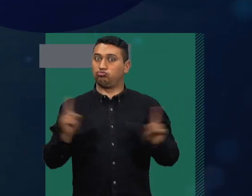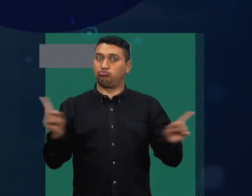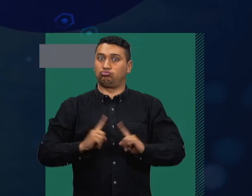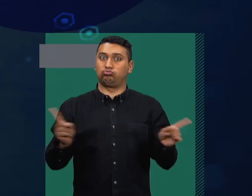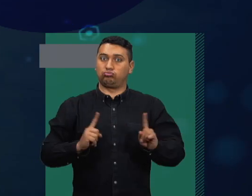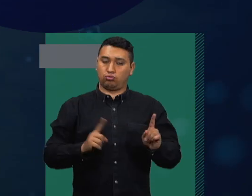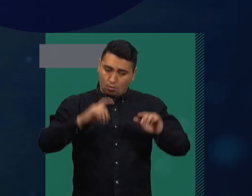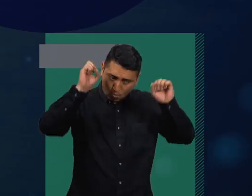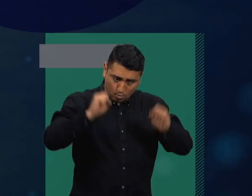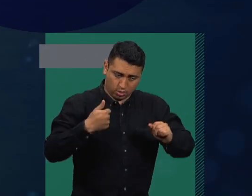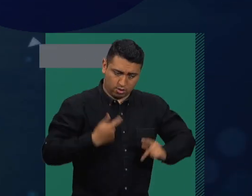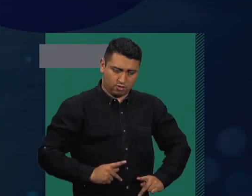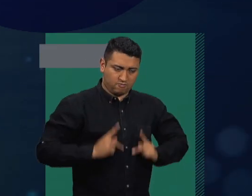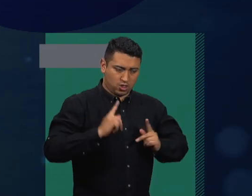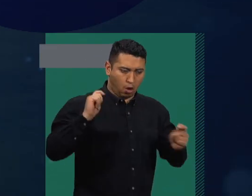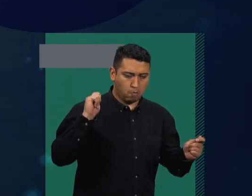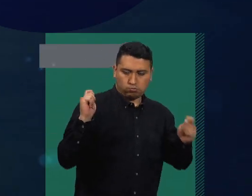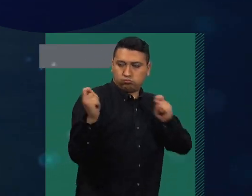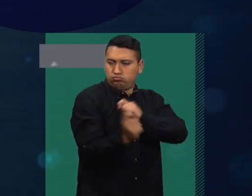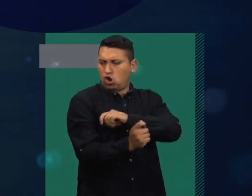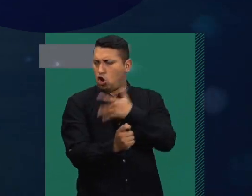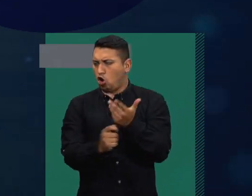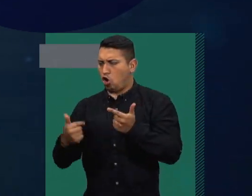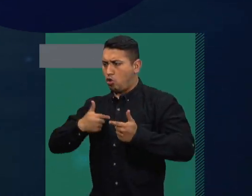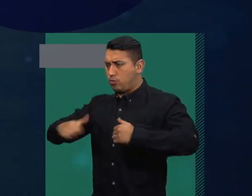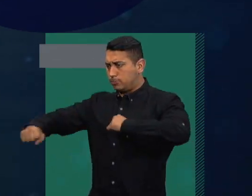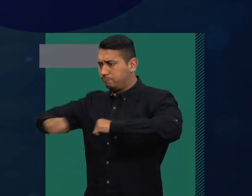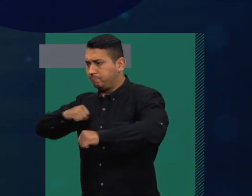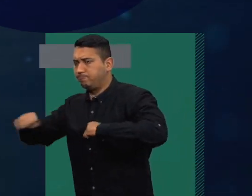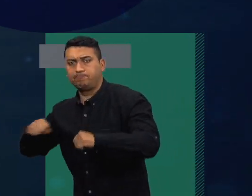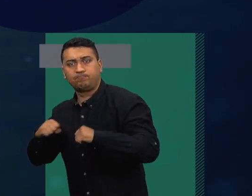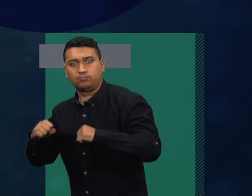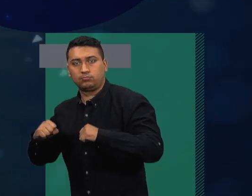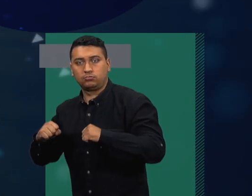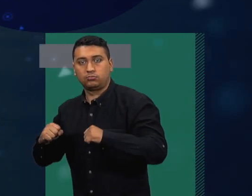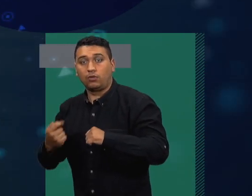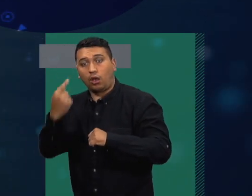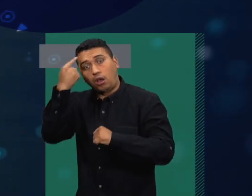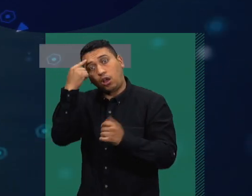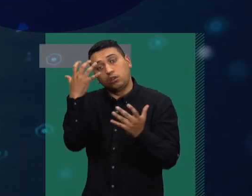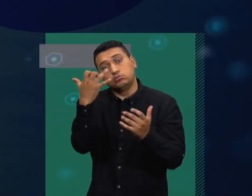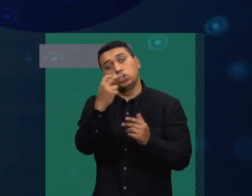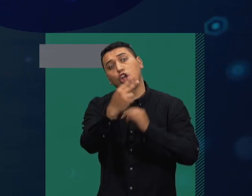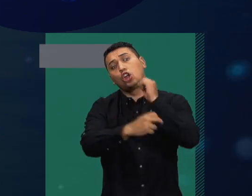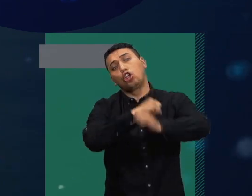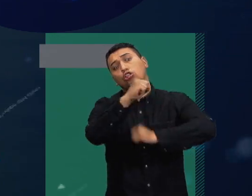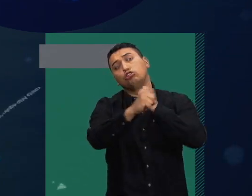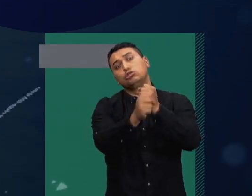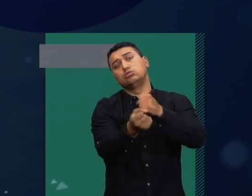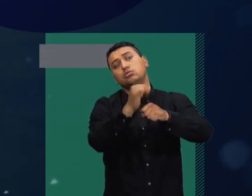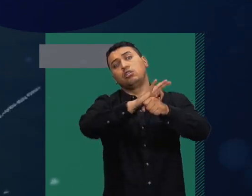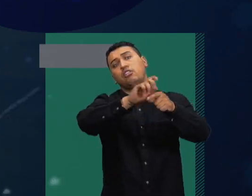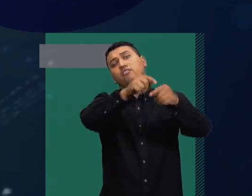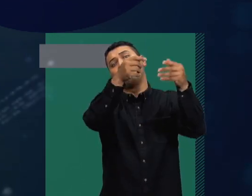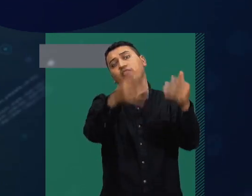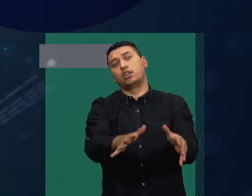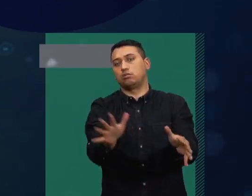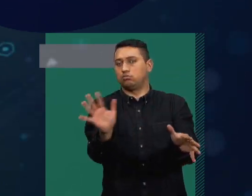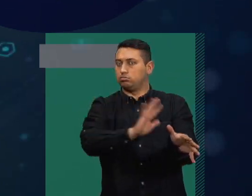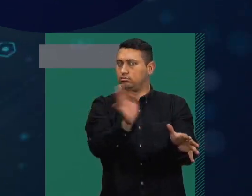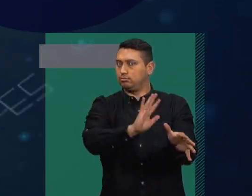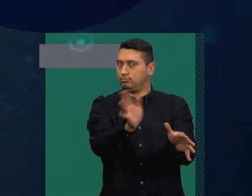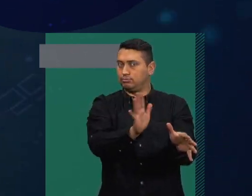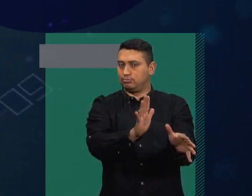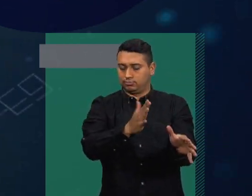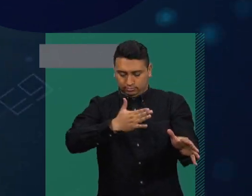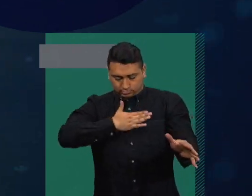No piense que las cosas se van volver correctas, piense que usted puede volverse ese personaje correcto. Y para eso, entonces, no mire lo que ocurre afuera, sino mire lo